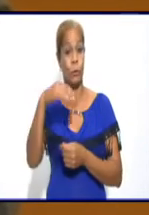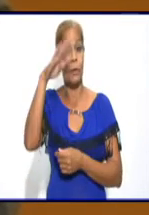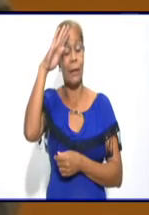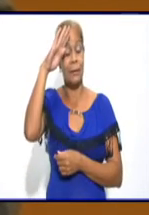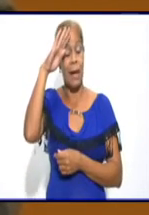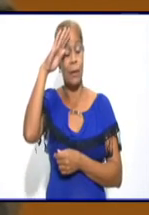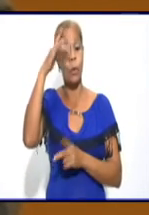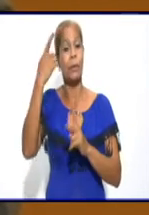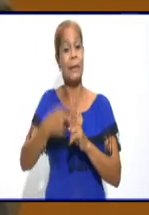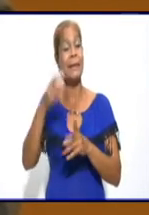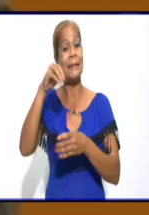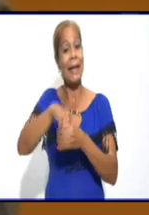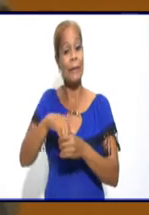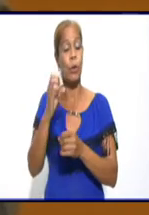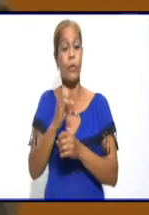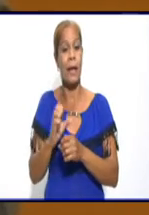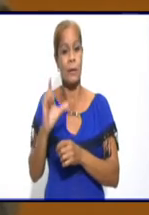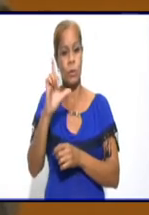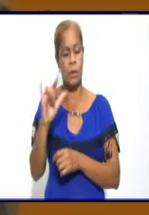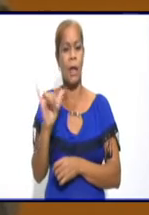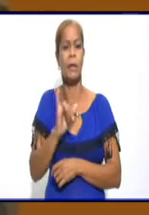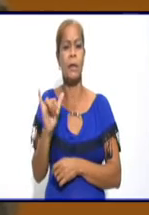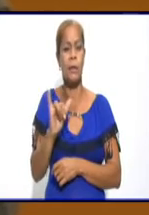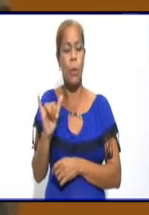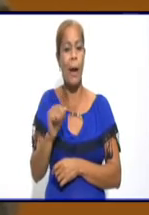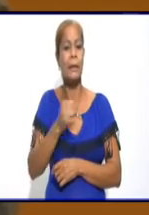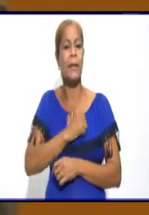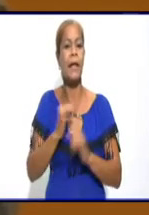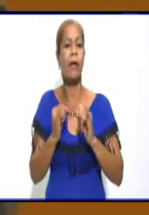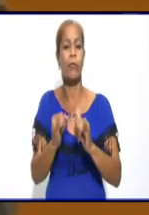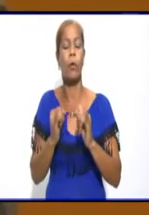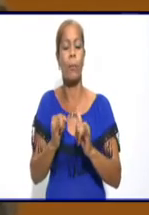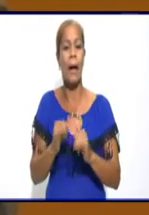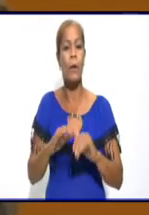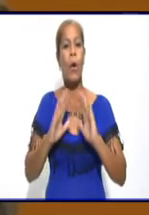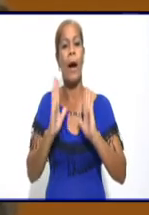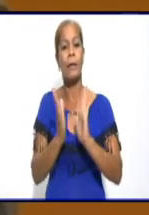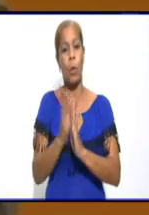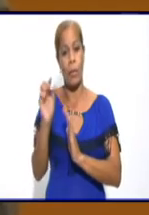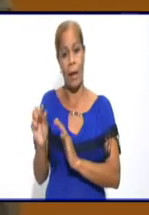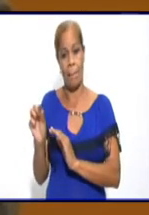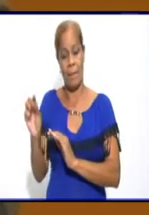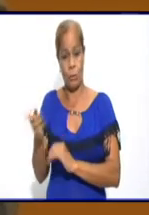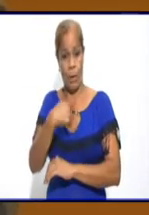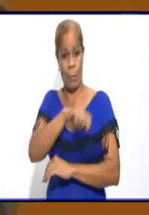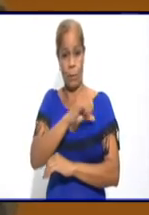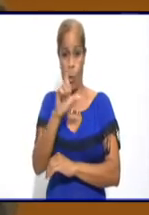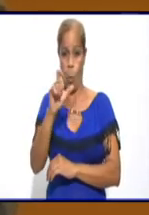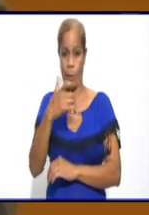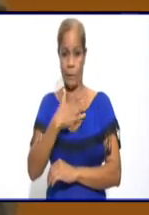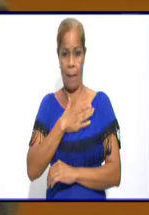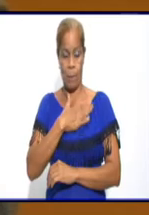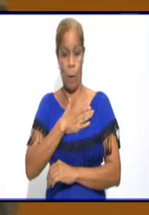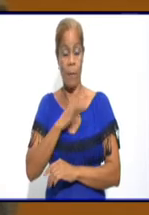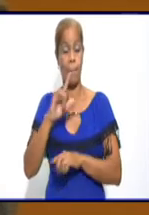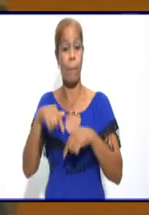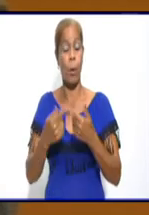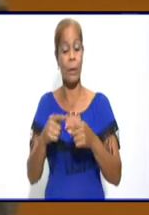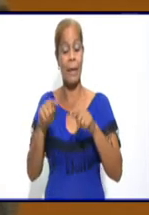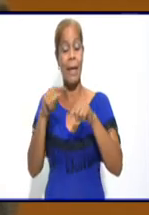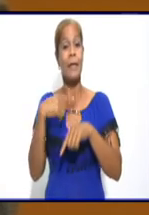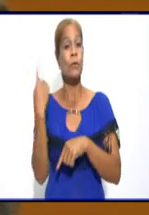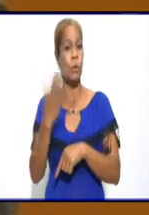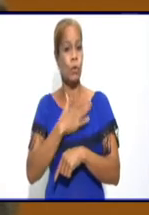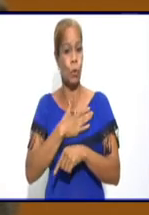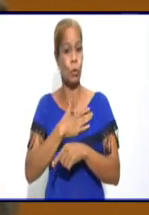sociedad. También queríamos informarle a los contribuyentes que es muy importante y nos abordan en la calle y nos preguntan. O sea, nosotros somos una oficina prestadora de servicios totalmente.